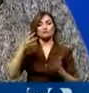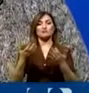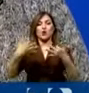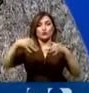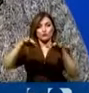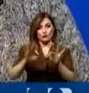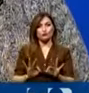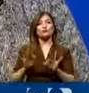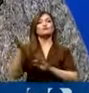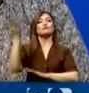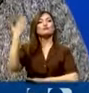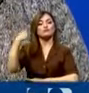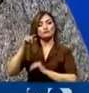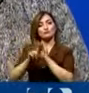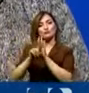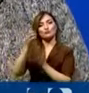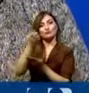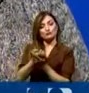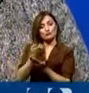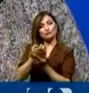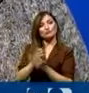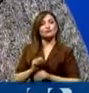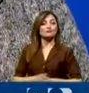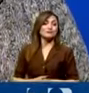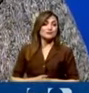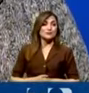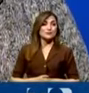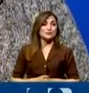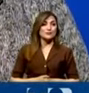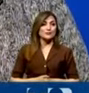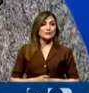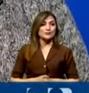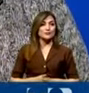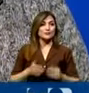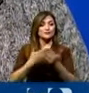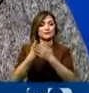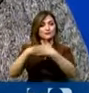de Desarrollo Económico, y por lo tanto, pues, ellos van a proponer que se archive la misma.